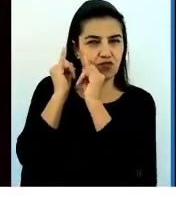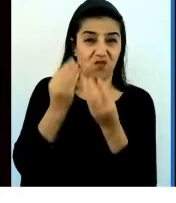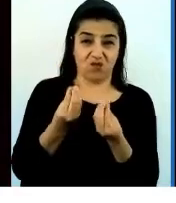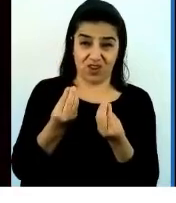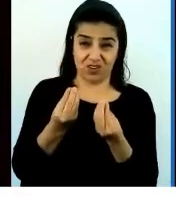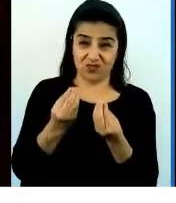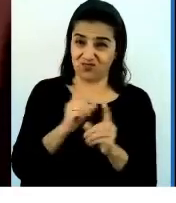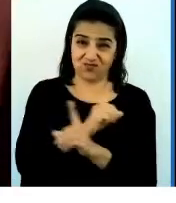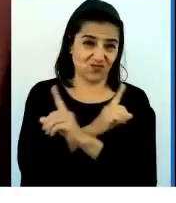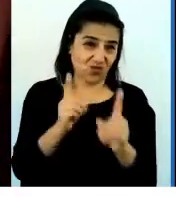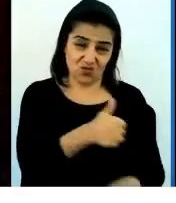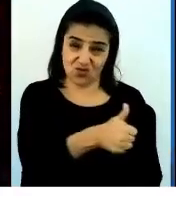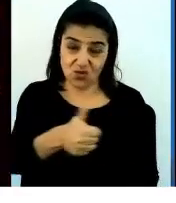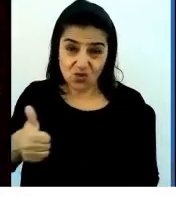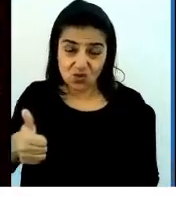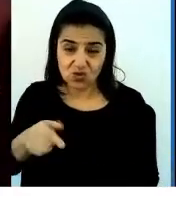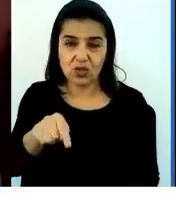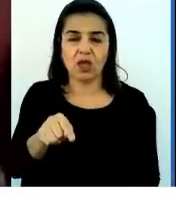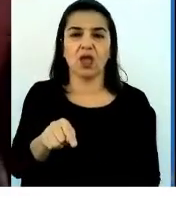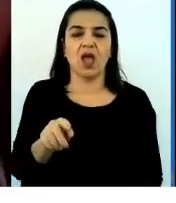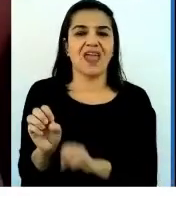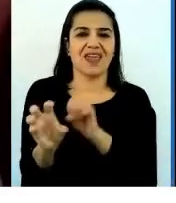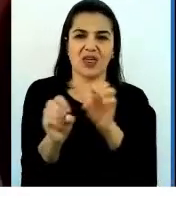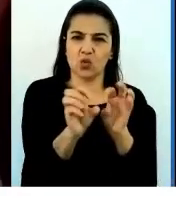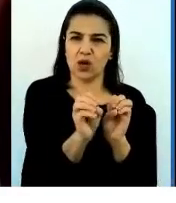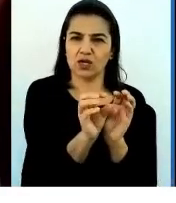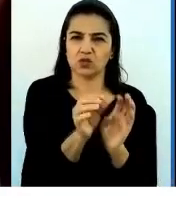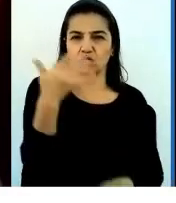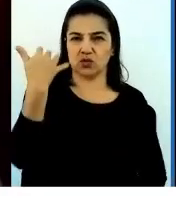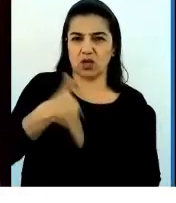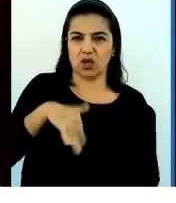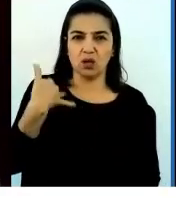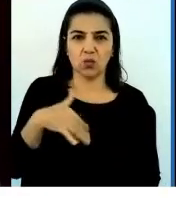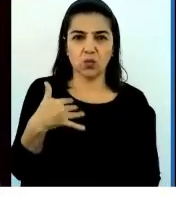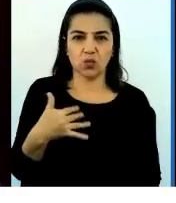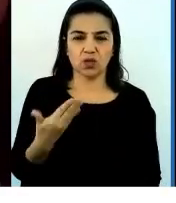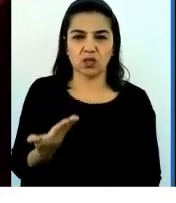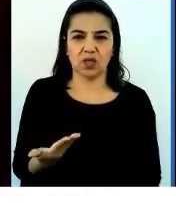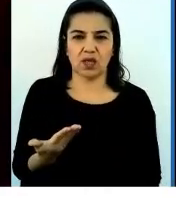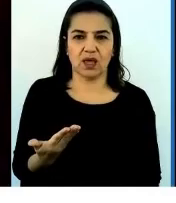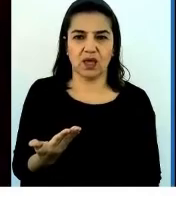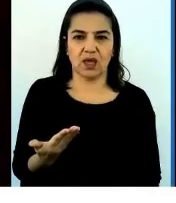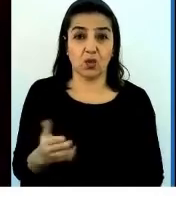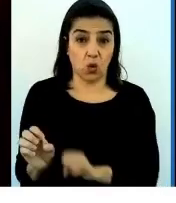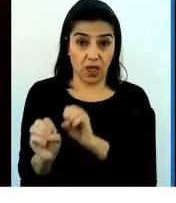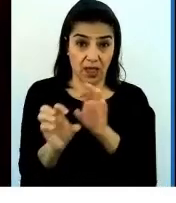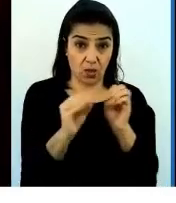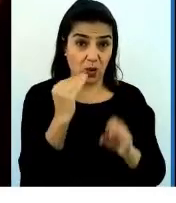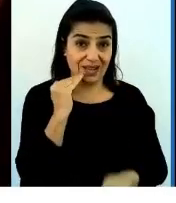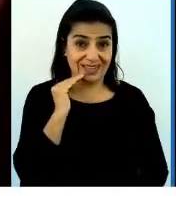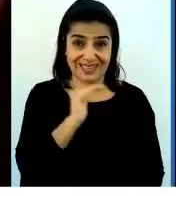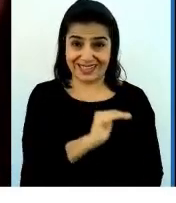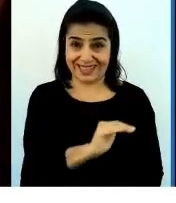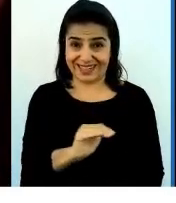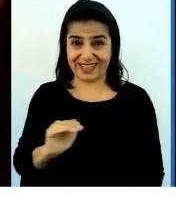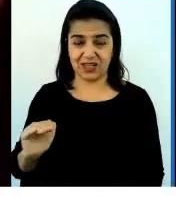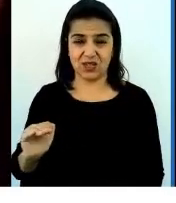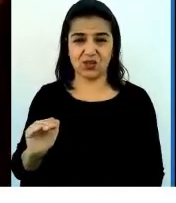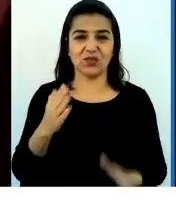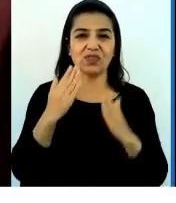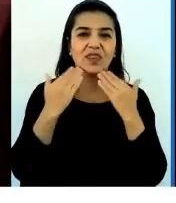por lo cual la educación es muy, muy importante. Educar a nuestros pequeños y darle